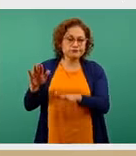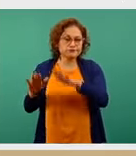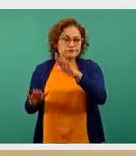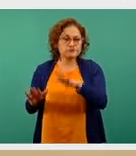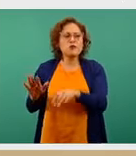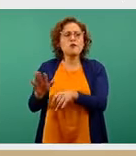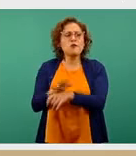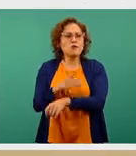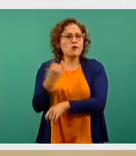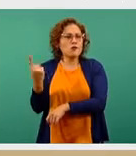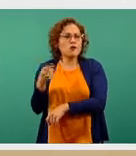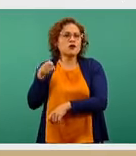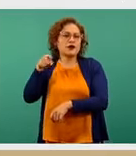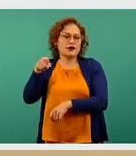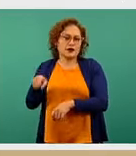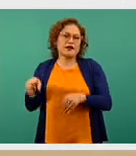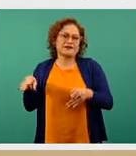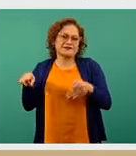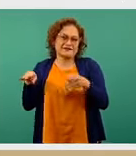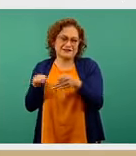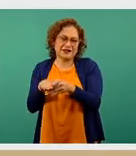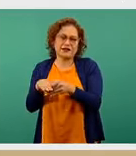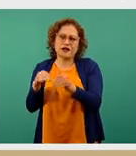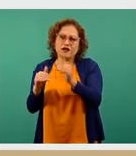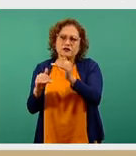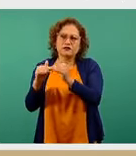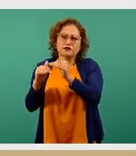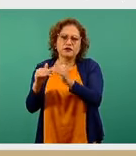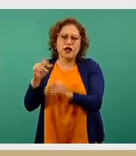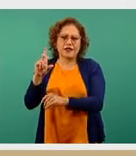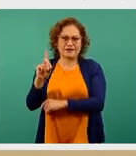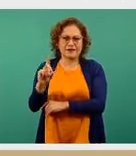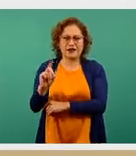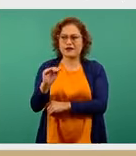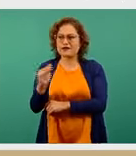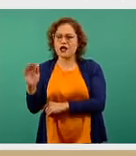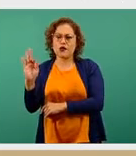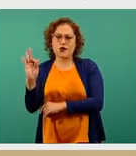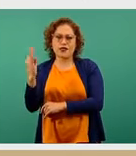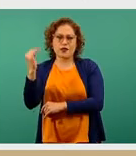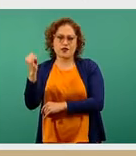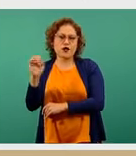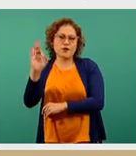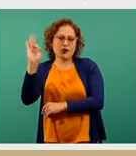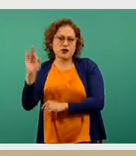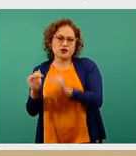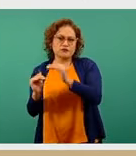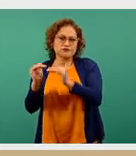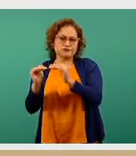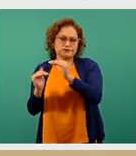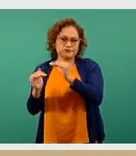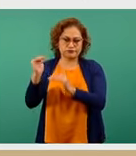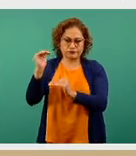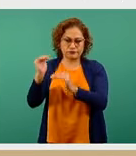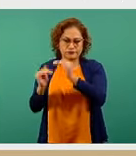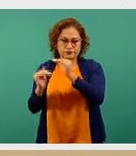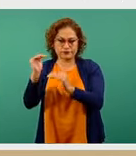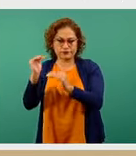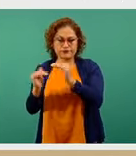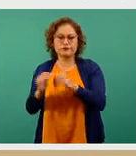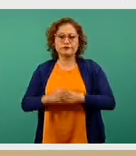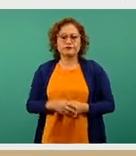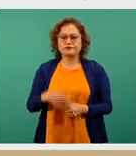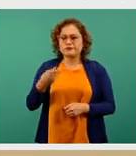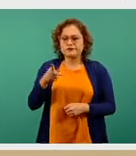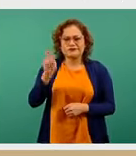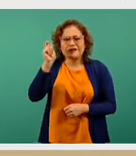precisamente está pegado al 30 por ciento. Entonces, a veces obtiene el 29 y sale del rango, sube un punto porcentual y vuelve al rango. Pero